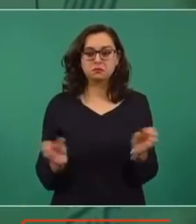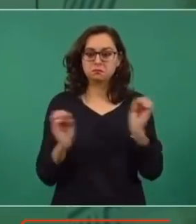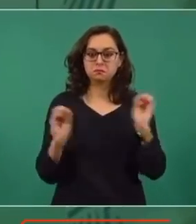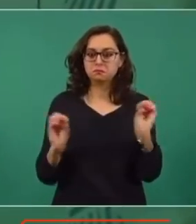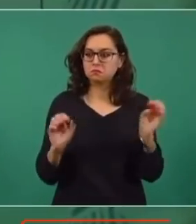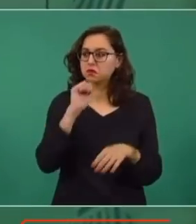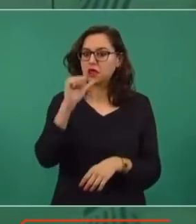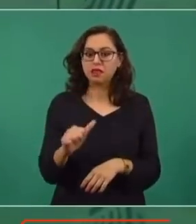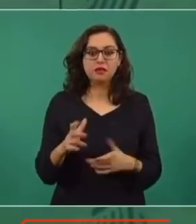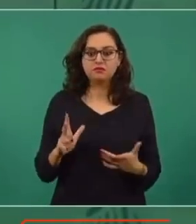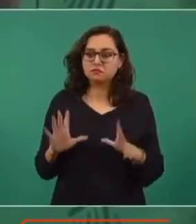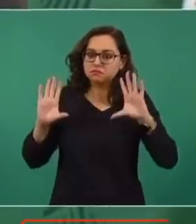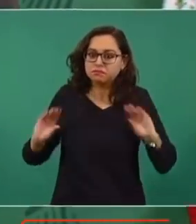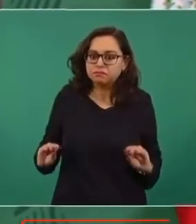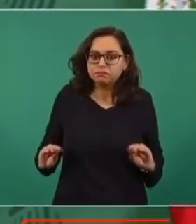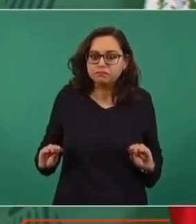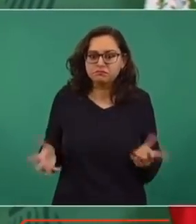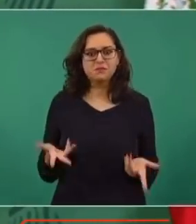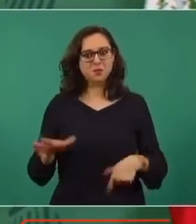no hacía nada.